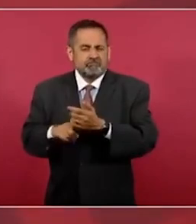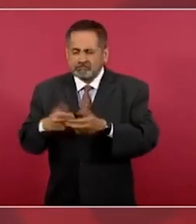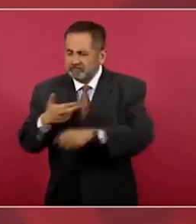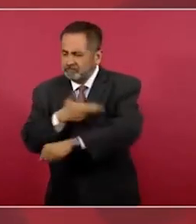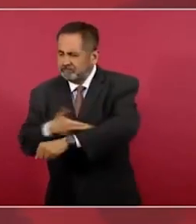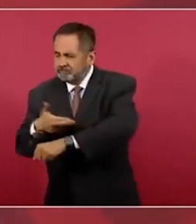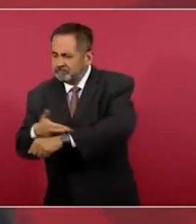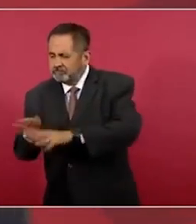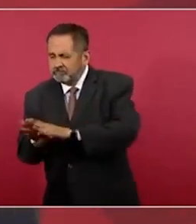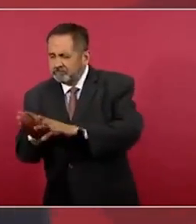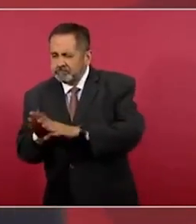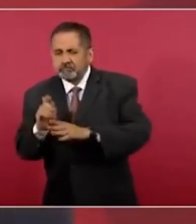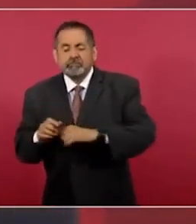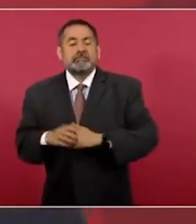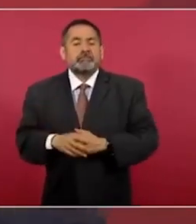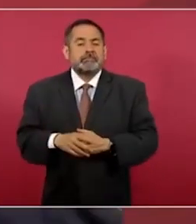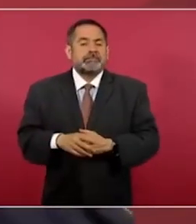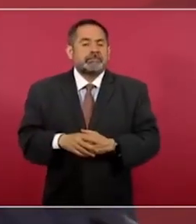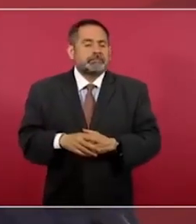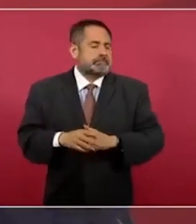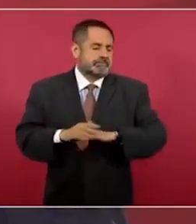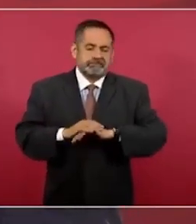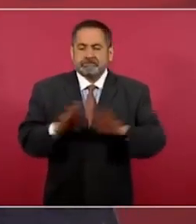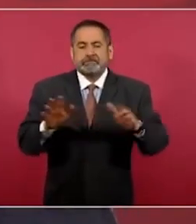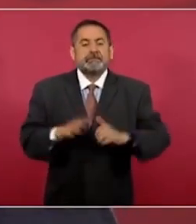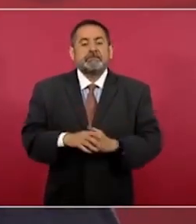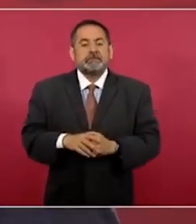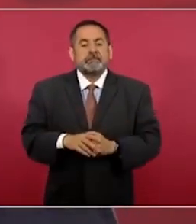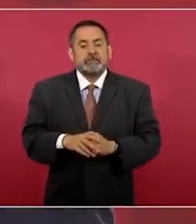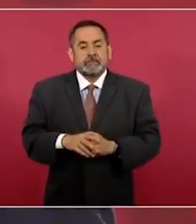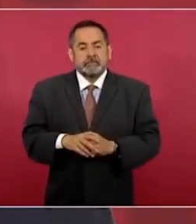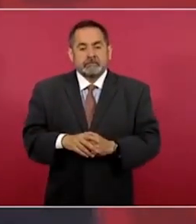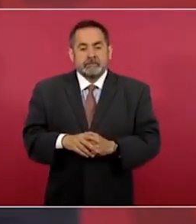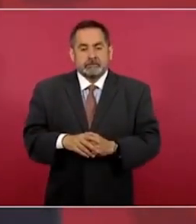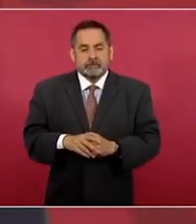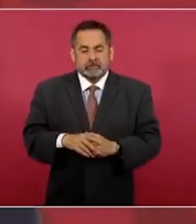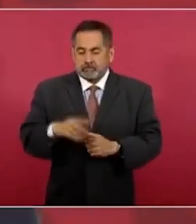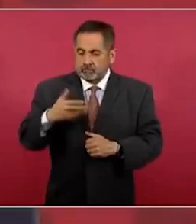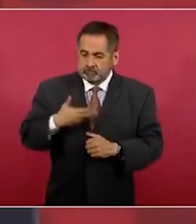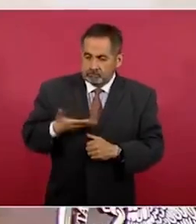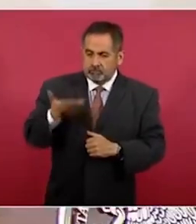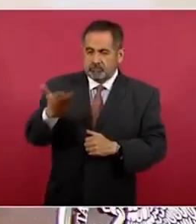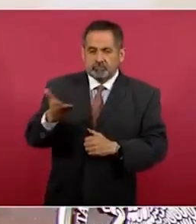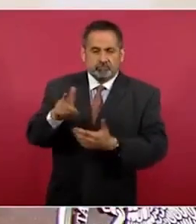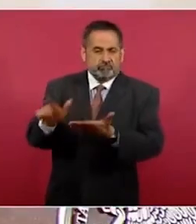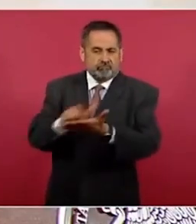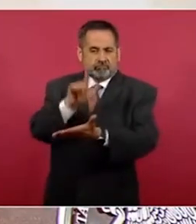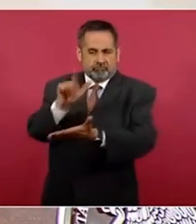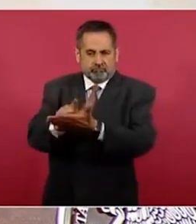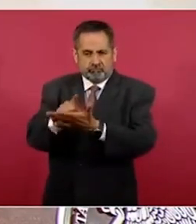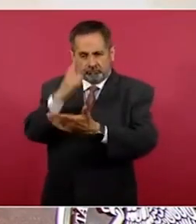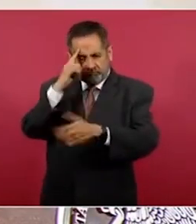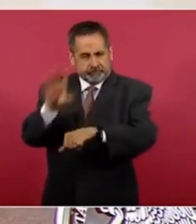Pues presentamos una reforma a la ley eléctrica